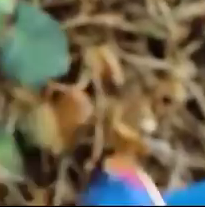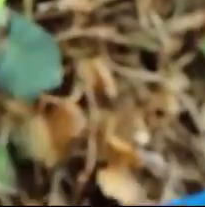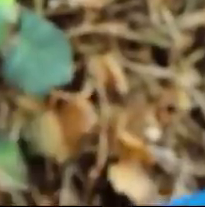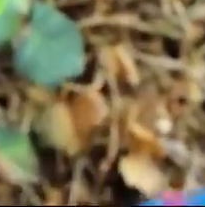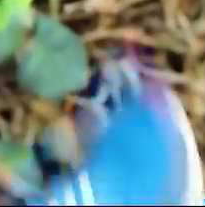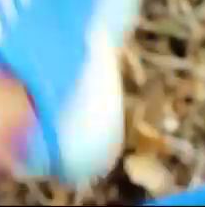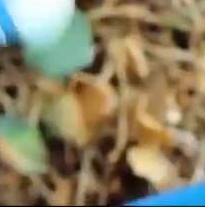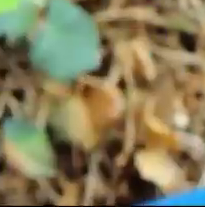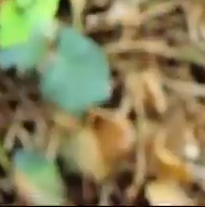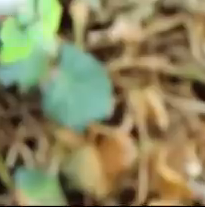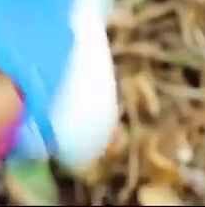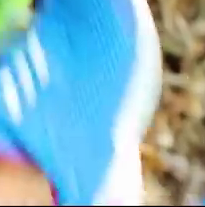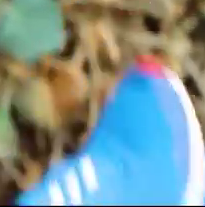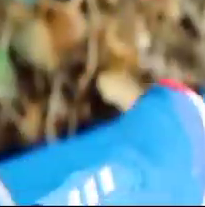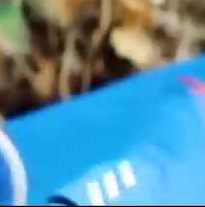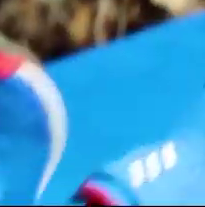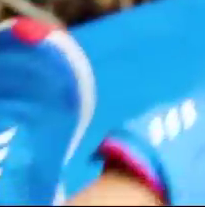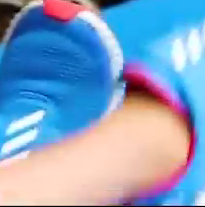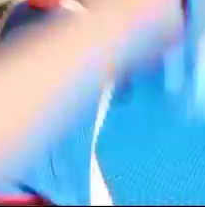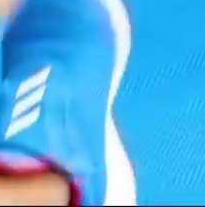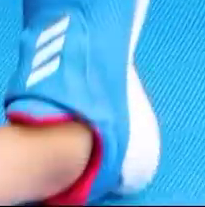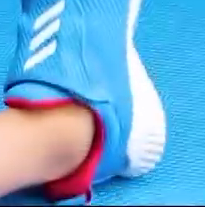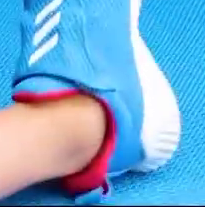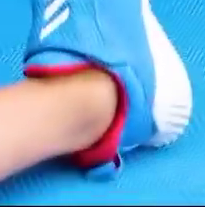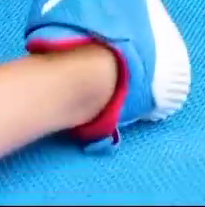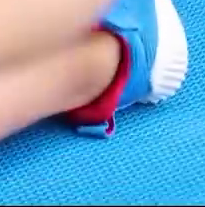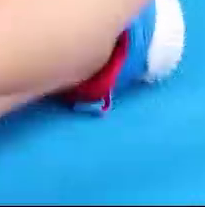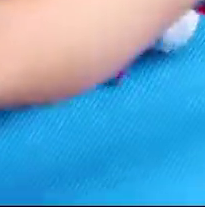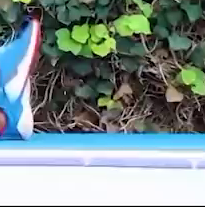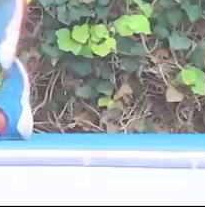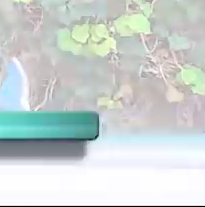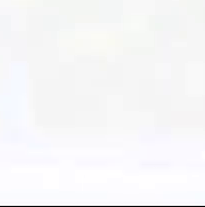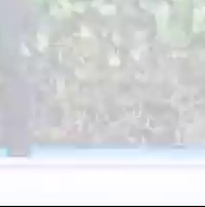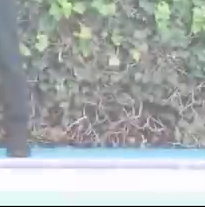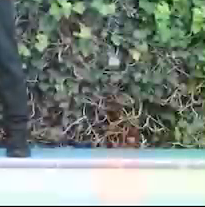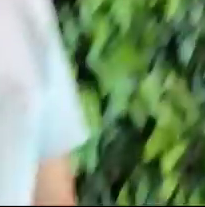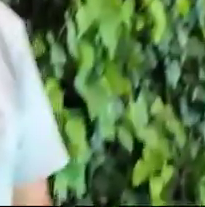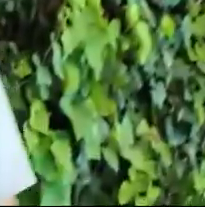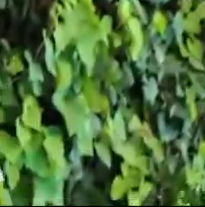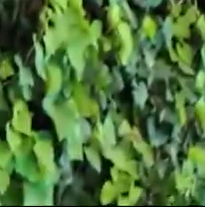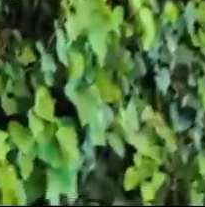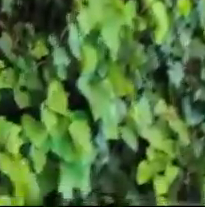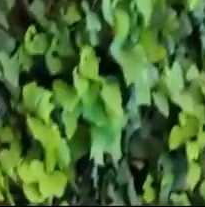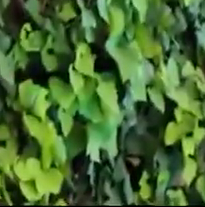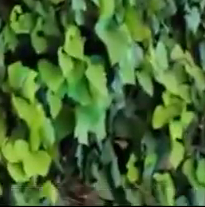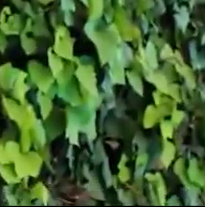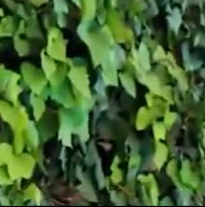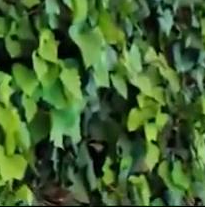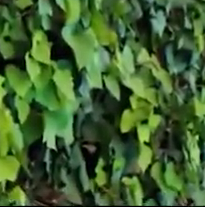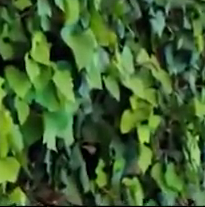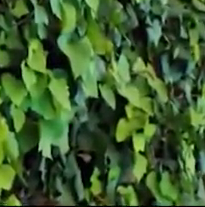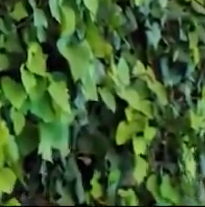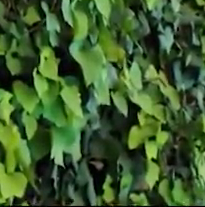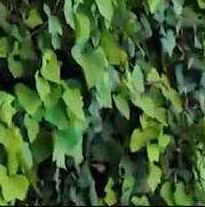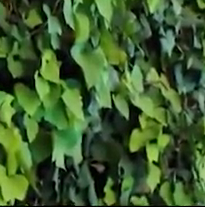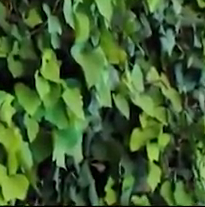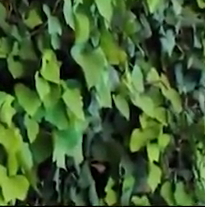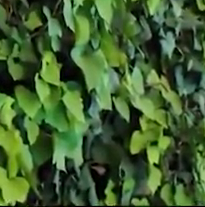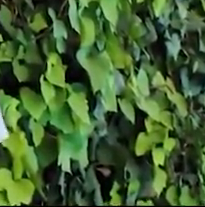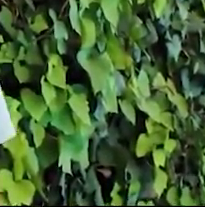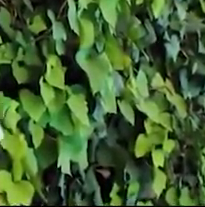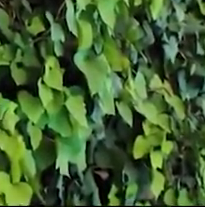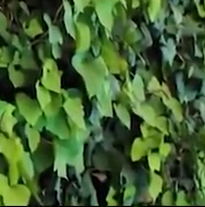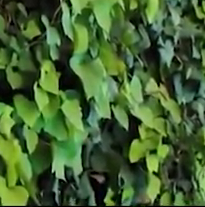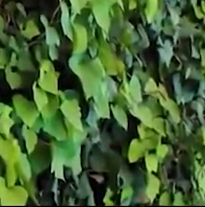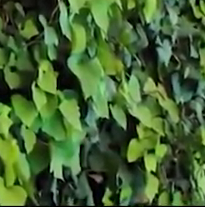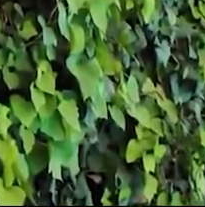dos, procura que no toque el piso tu talón, tres, una más. Ok, seguimos trabajando el abdomen. Lo que vamos